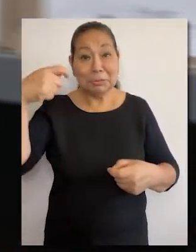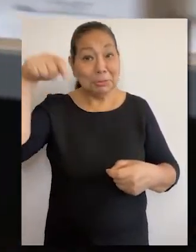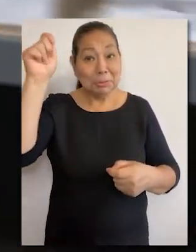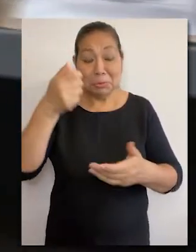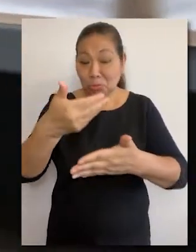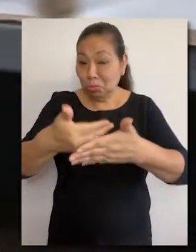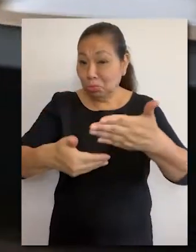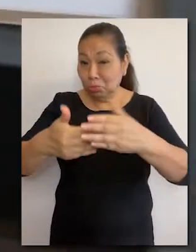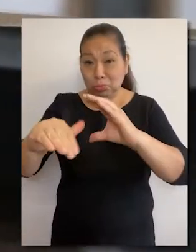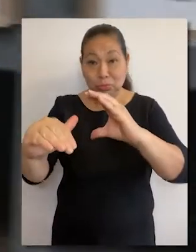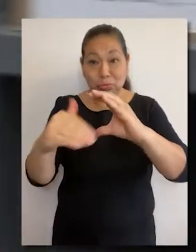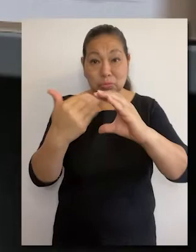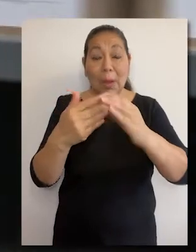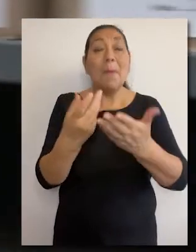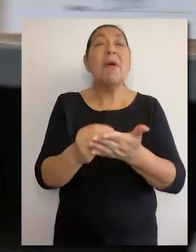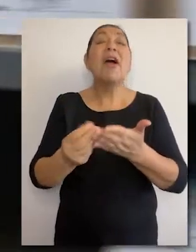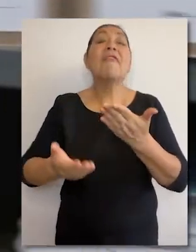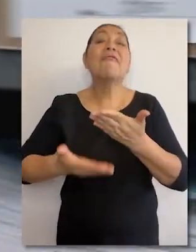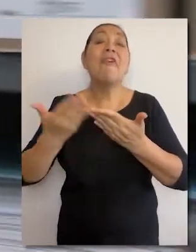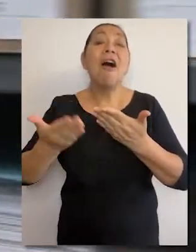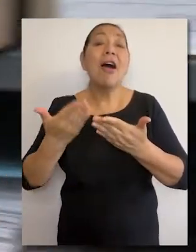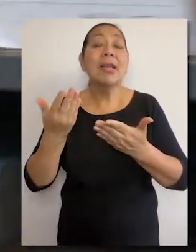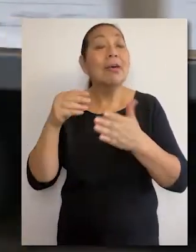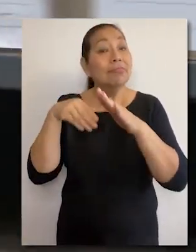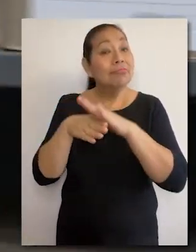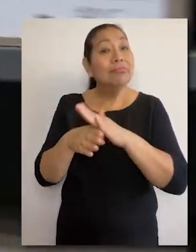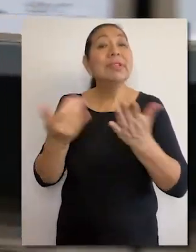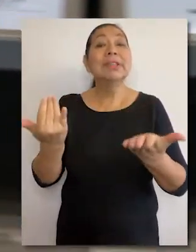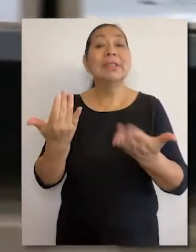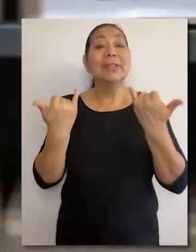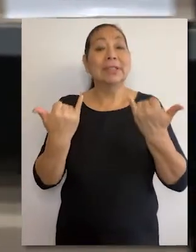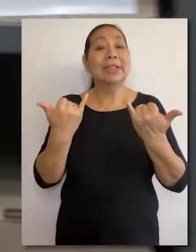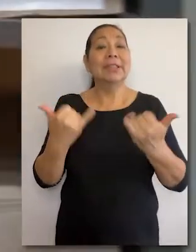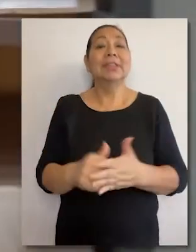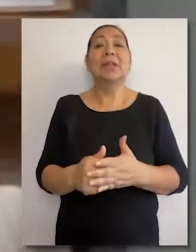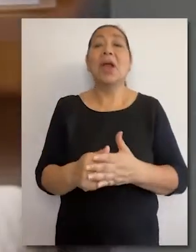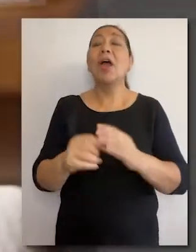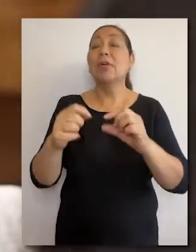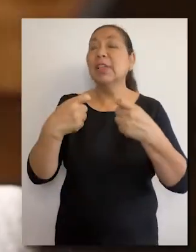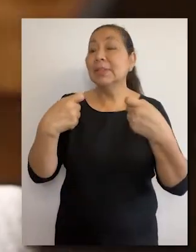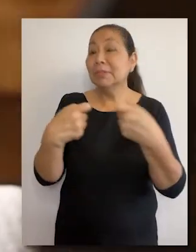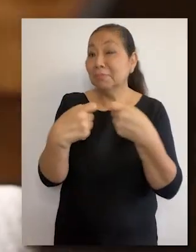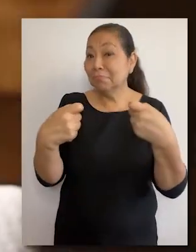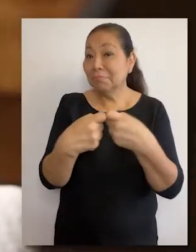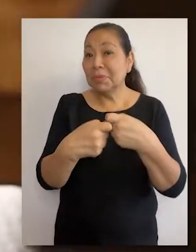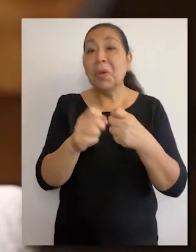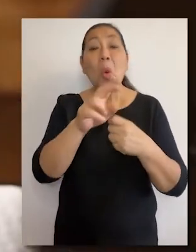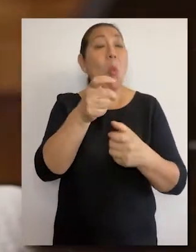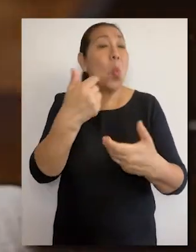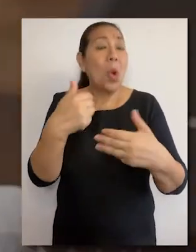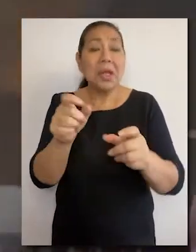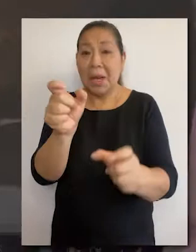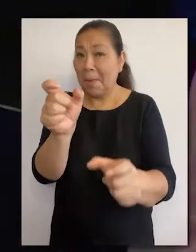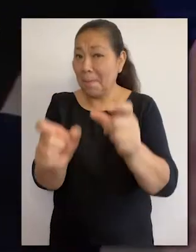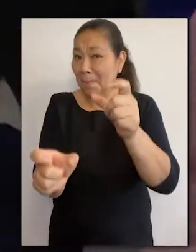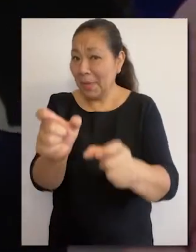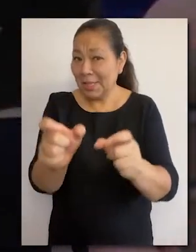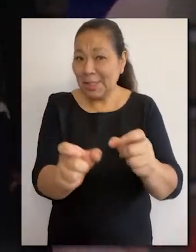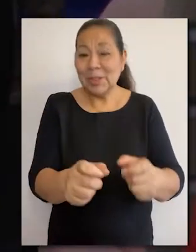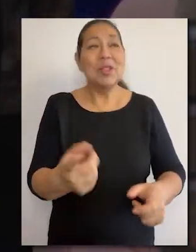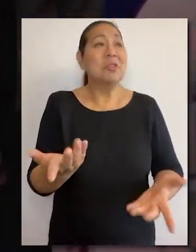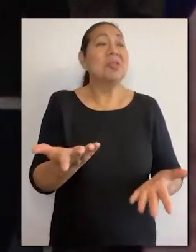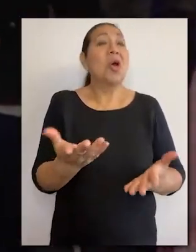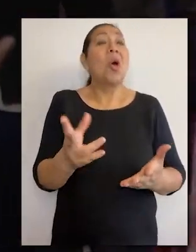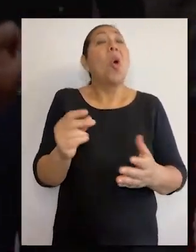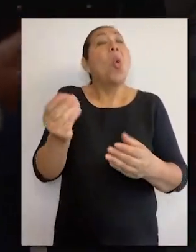al 100% de los expedientes, quiere facilitarte su acceso a través de este servicio online que permitirá que cualquier